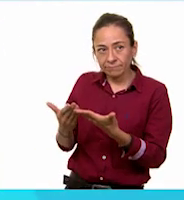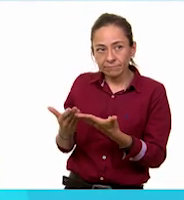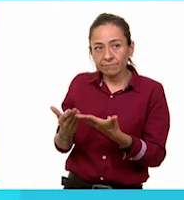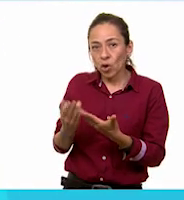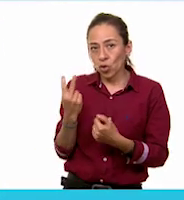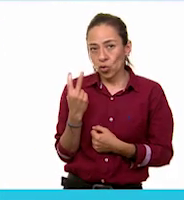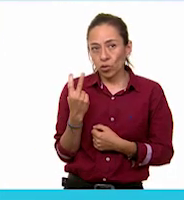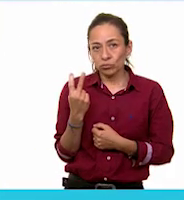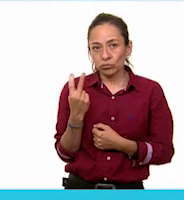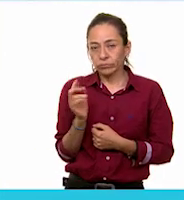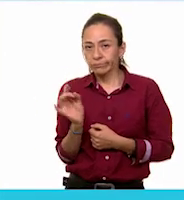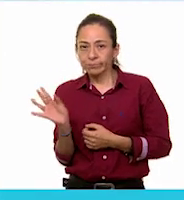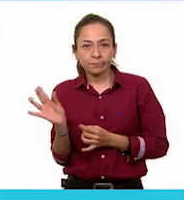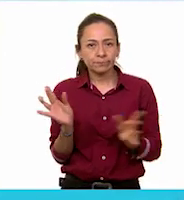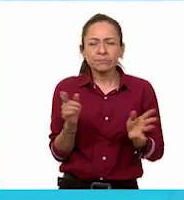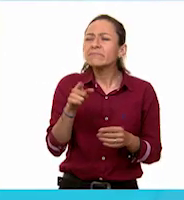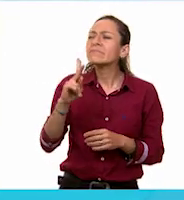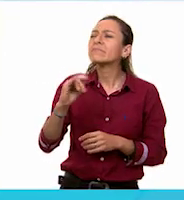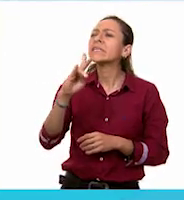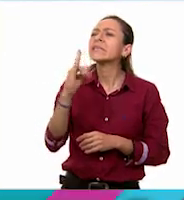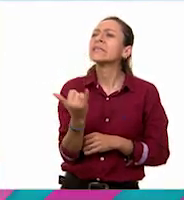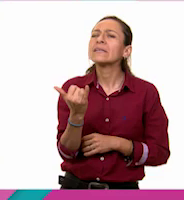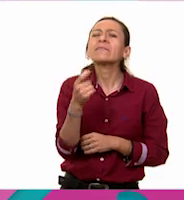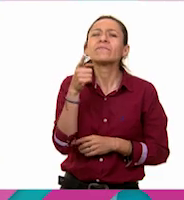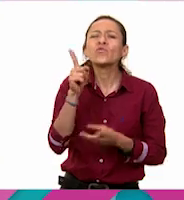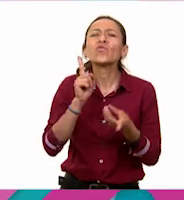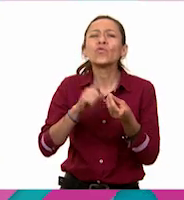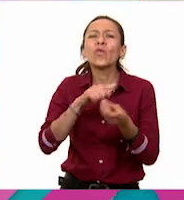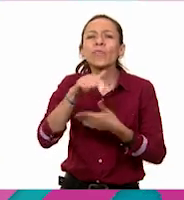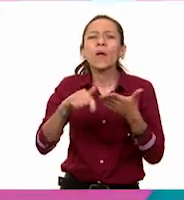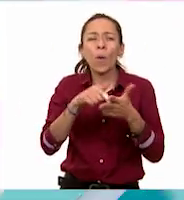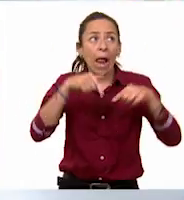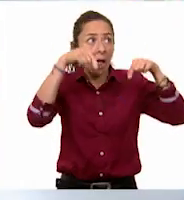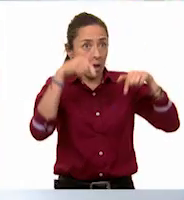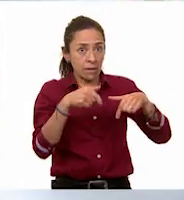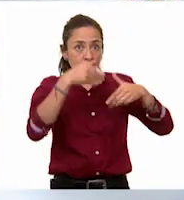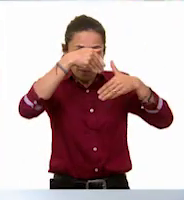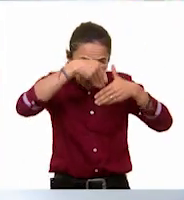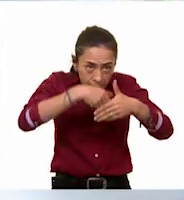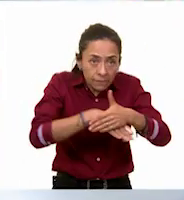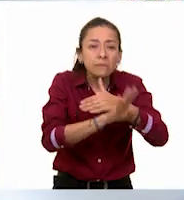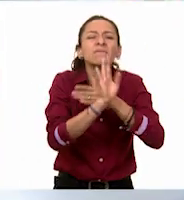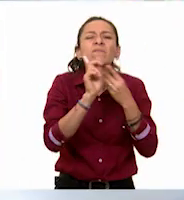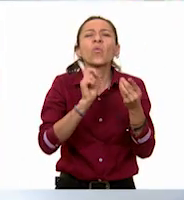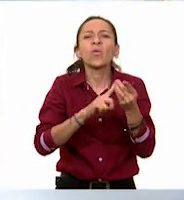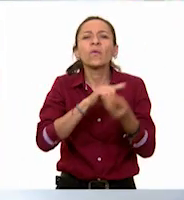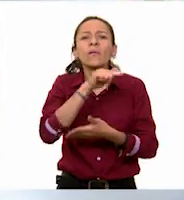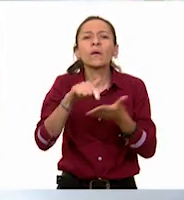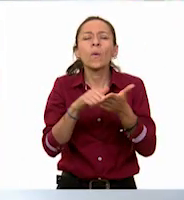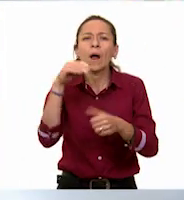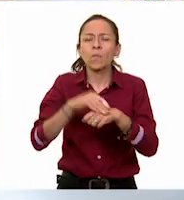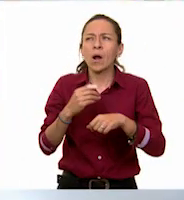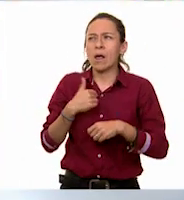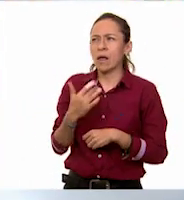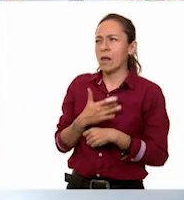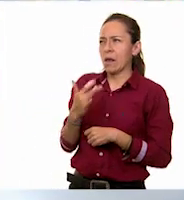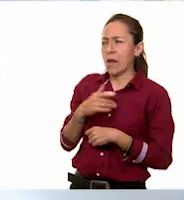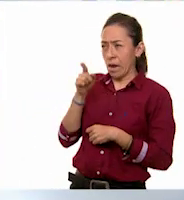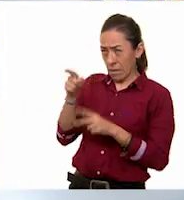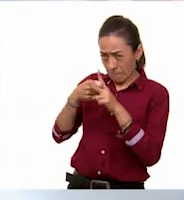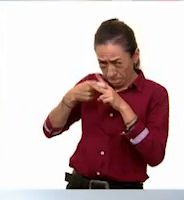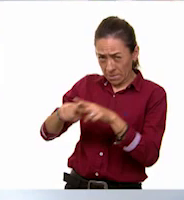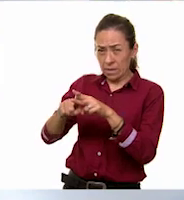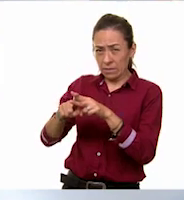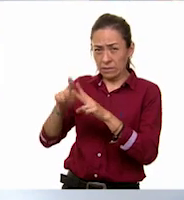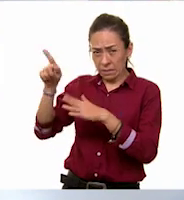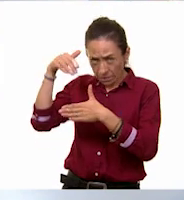Pili, ¿dónde las colocarías tú si esta es nuestra entrada? A ver, yo creo que si por allá es la entrada, aquí podemos poner